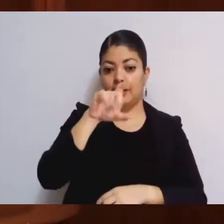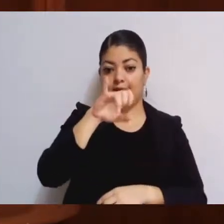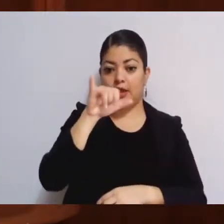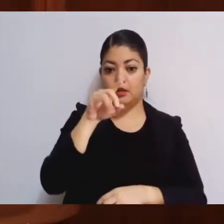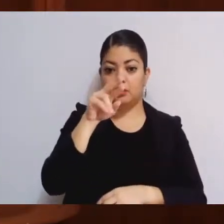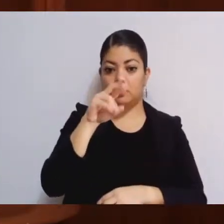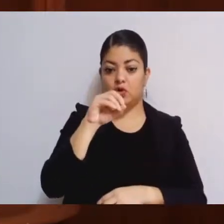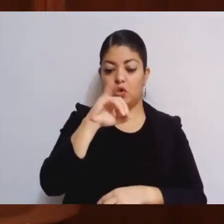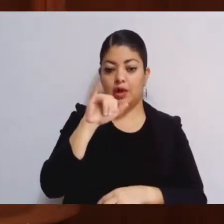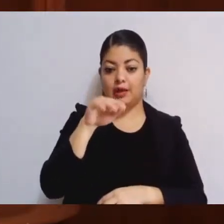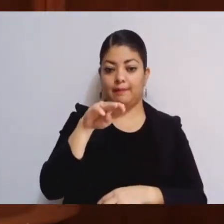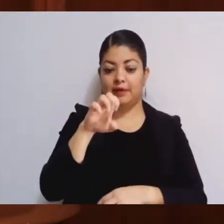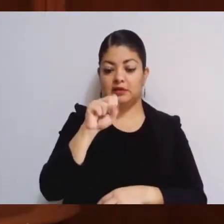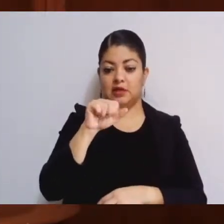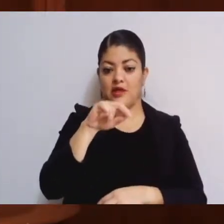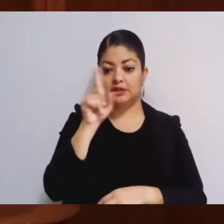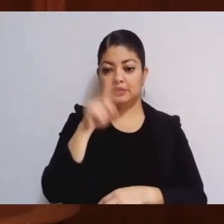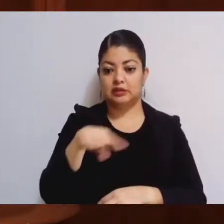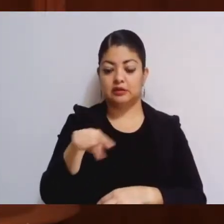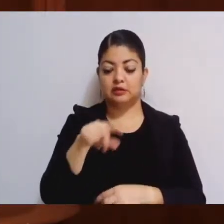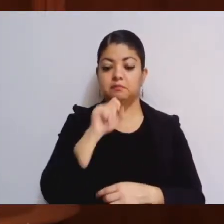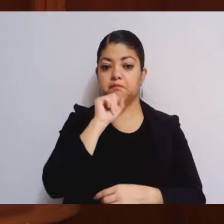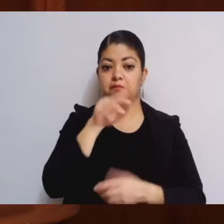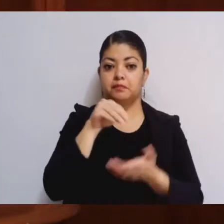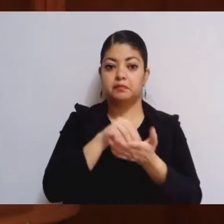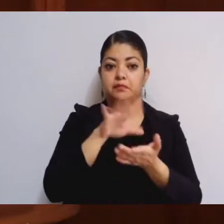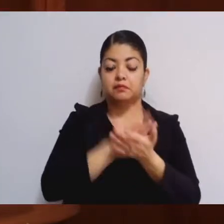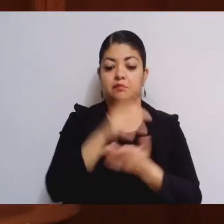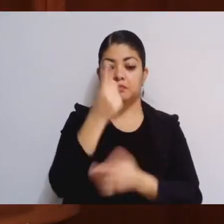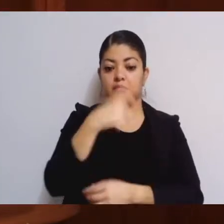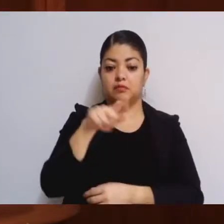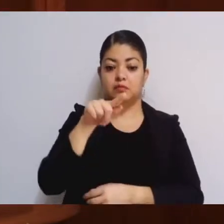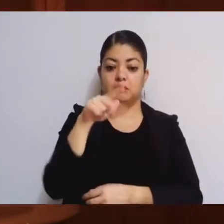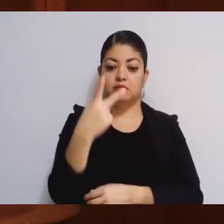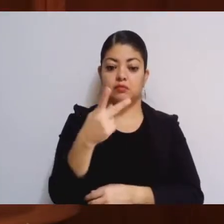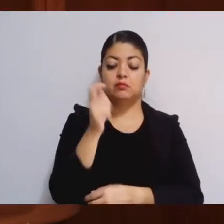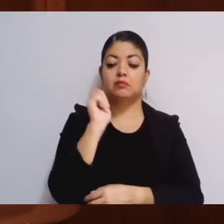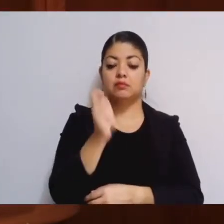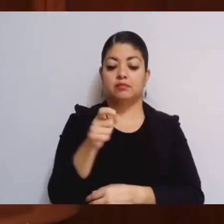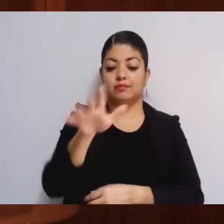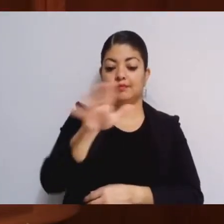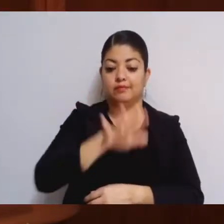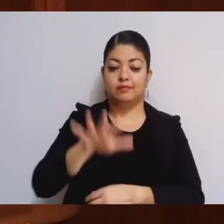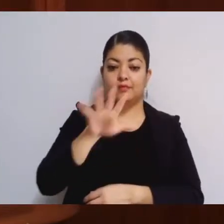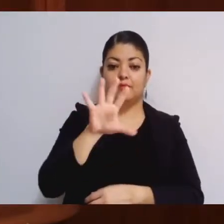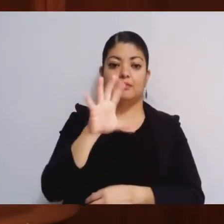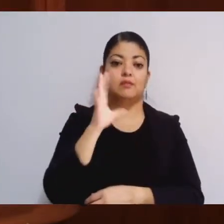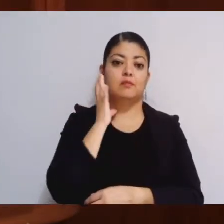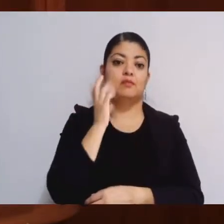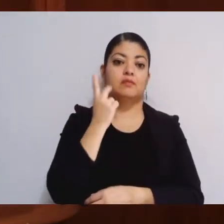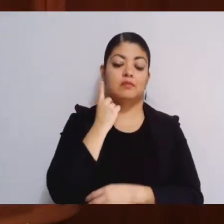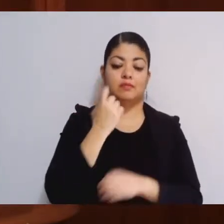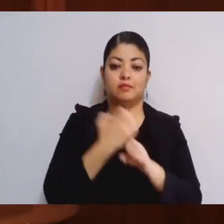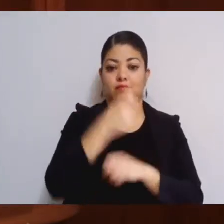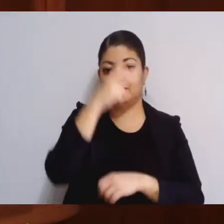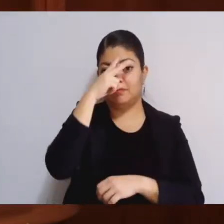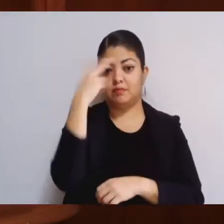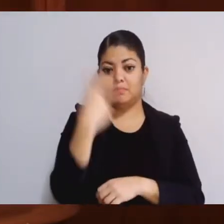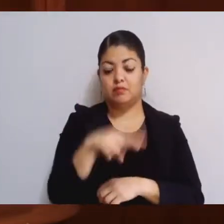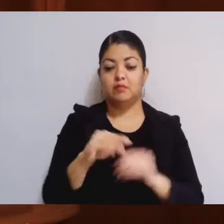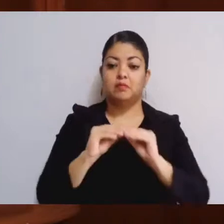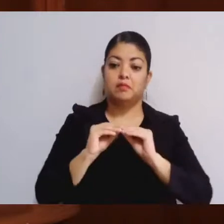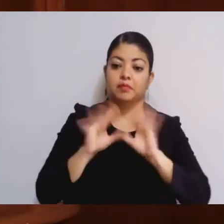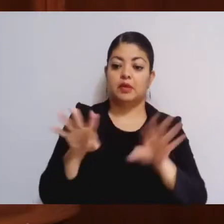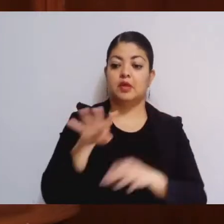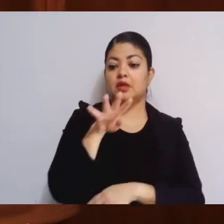Sánchez mediante el decreto número 172 de la honorable sexagésima legislatura del Estado de México, publicado el